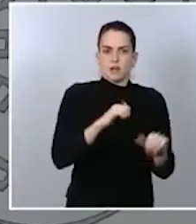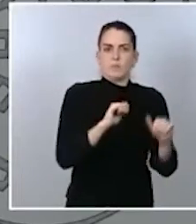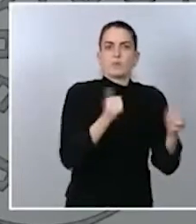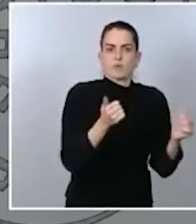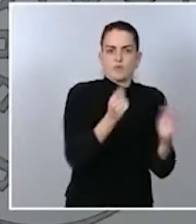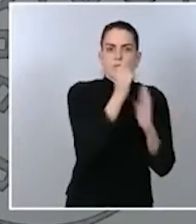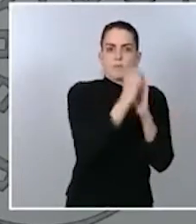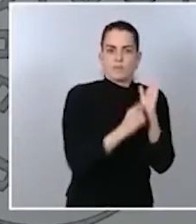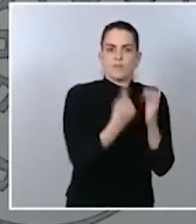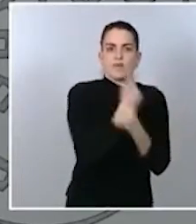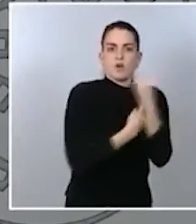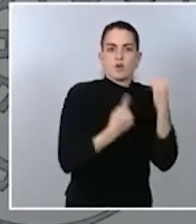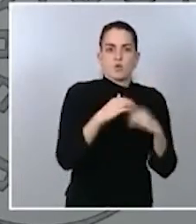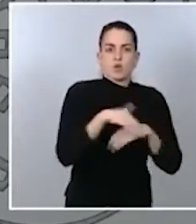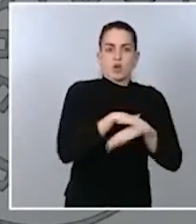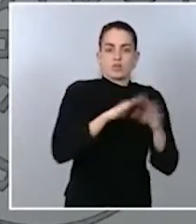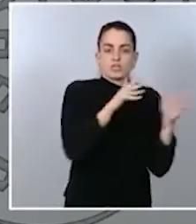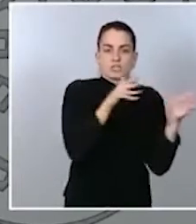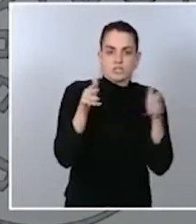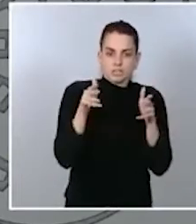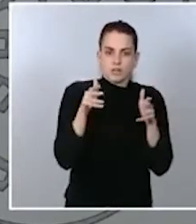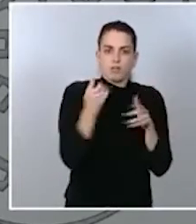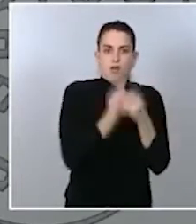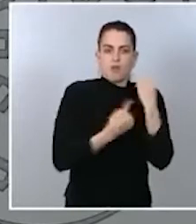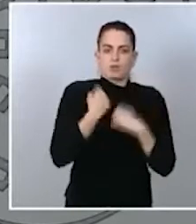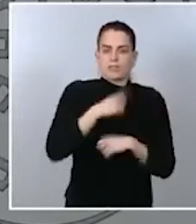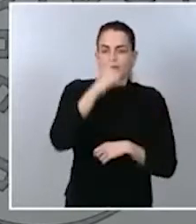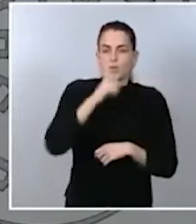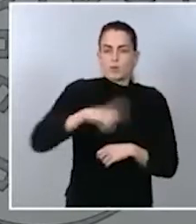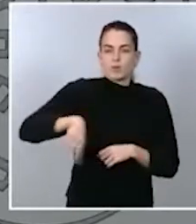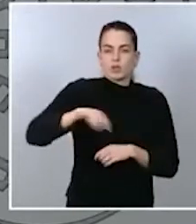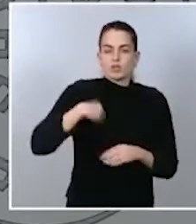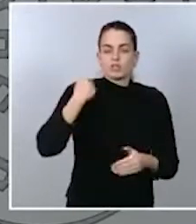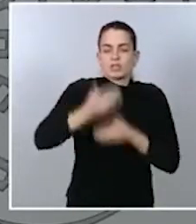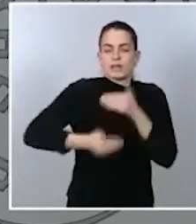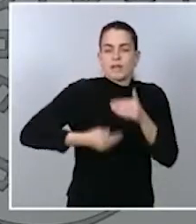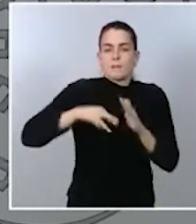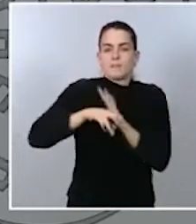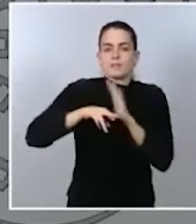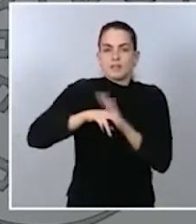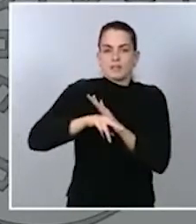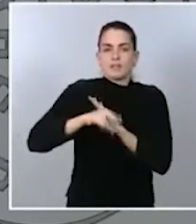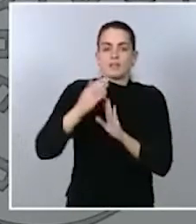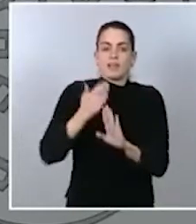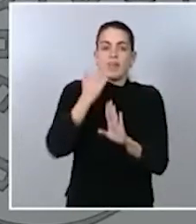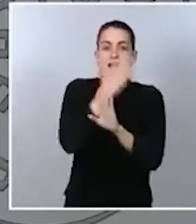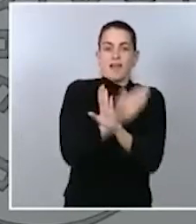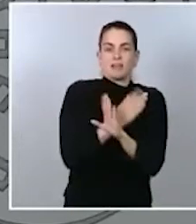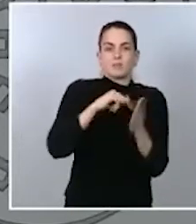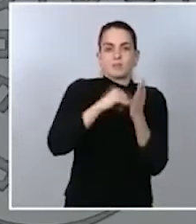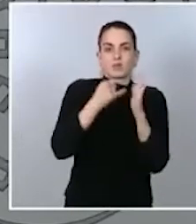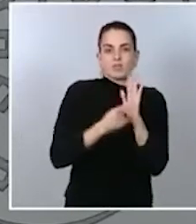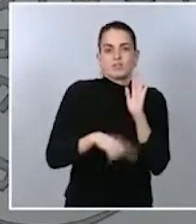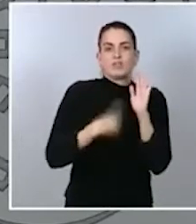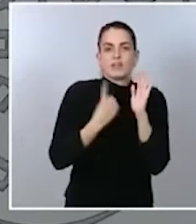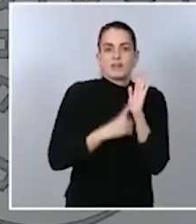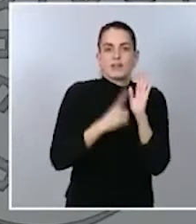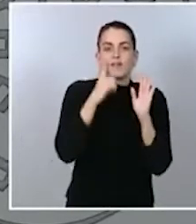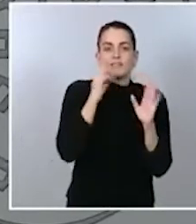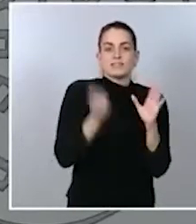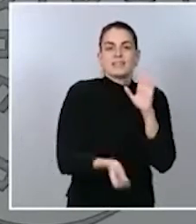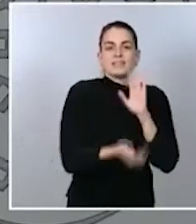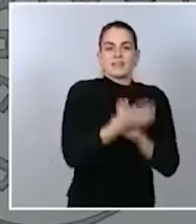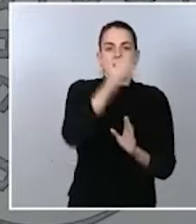Ministros. Recuerdan ustedes que empezamos la tramitación del anteproyecto de ley por el que se creaba el Fondo Nacional para la